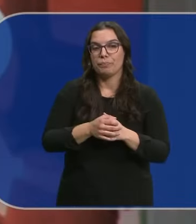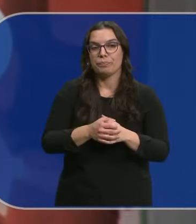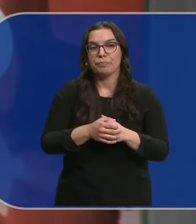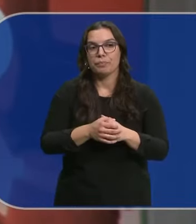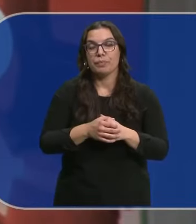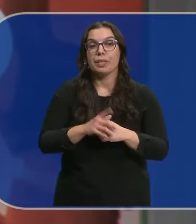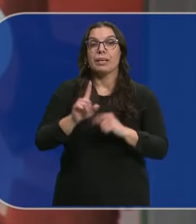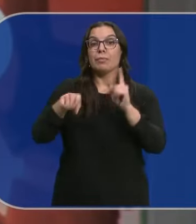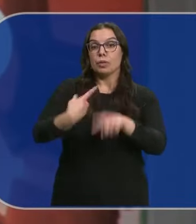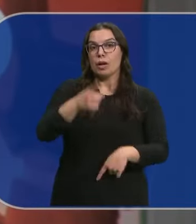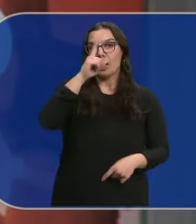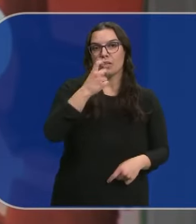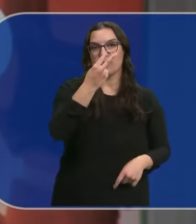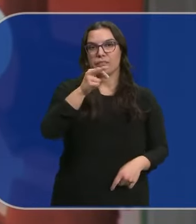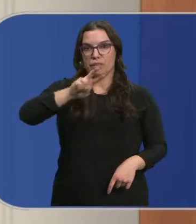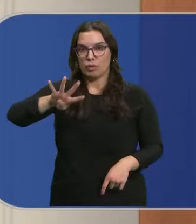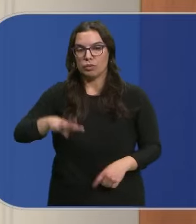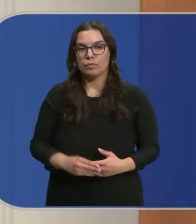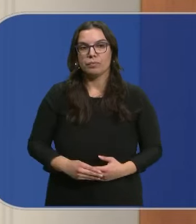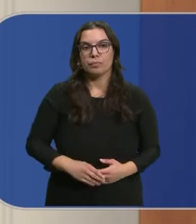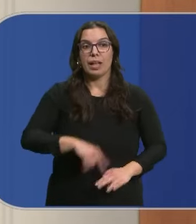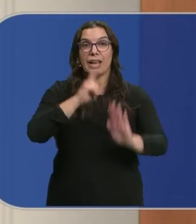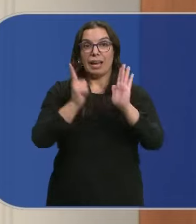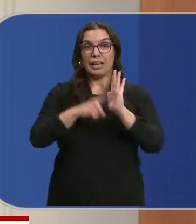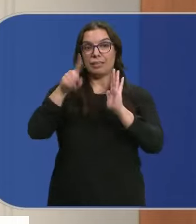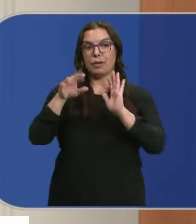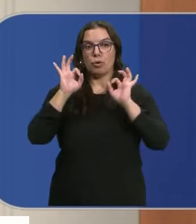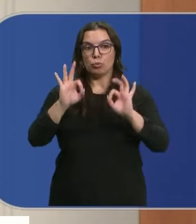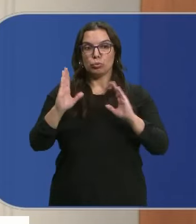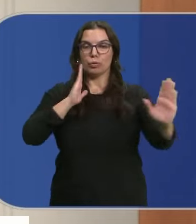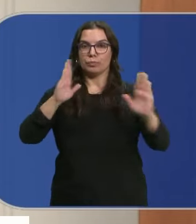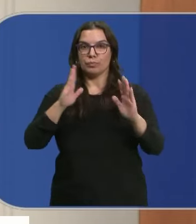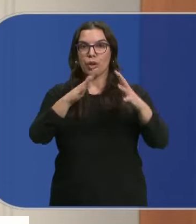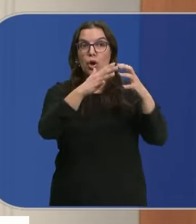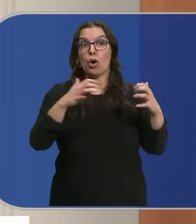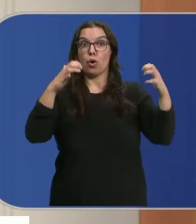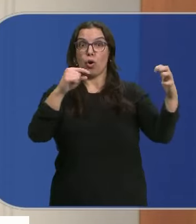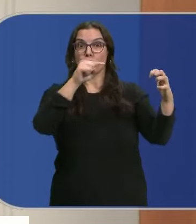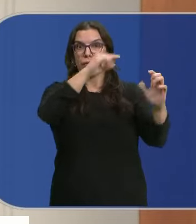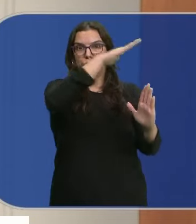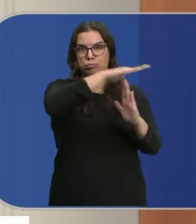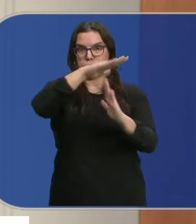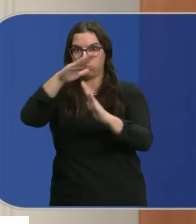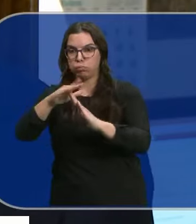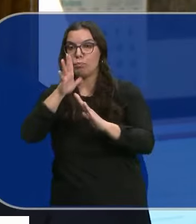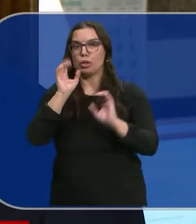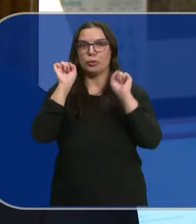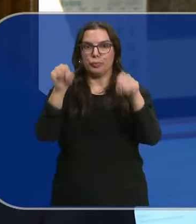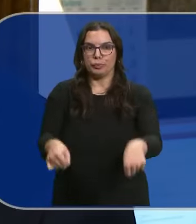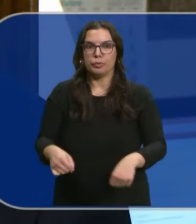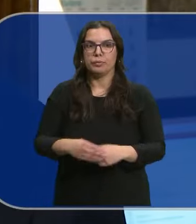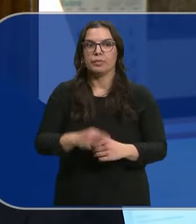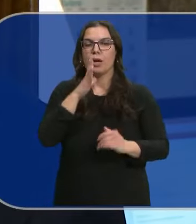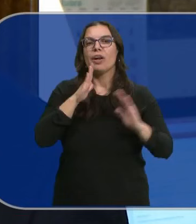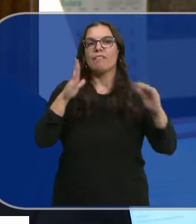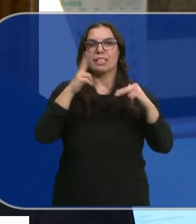eso ya A partir de 2024 Esta ley también Pues la ha pillado momentos En los que las cortes No han estado activas Y esto también ha retrasado Todo el proceso Estamos en